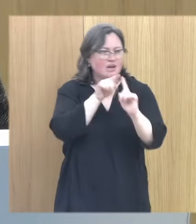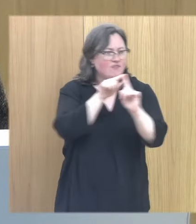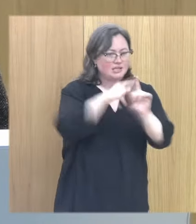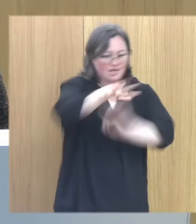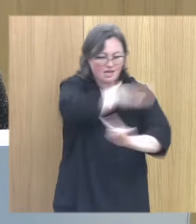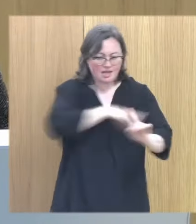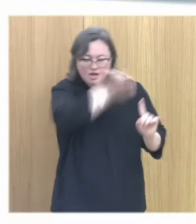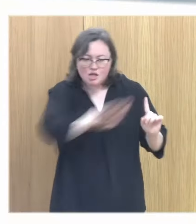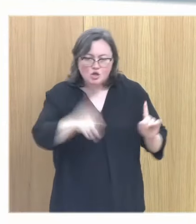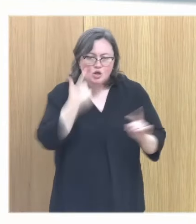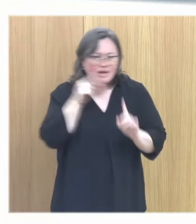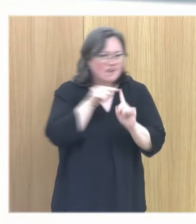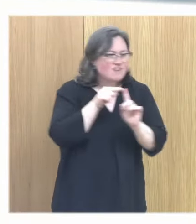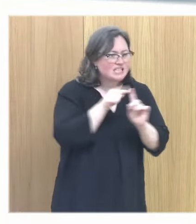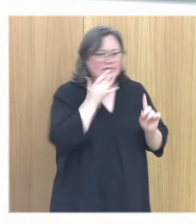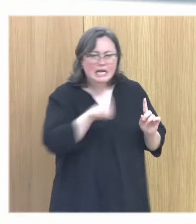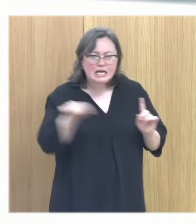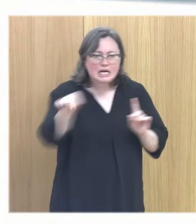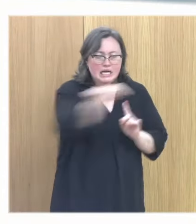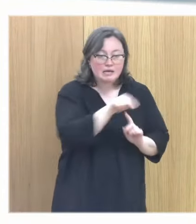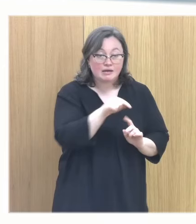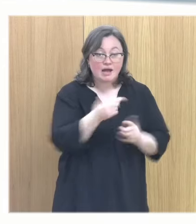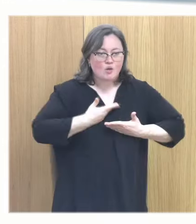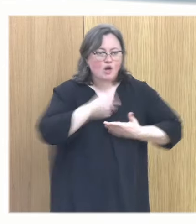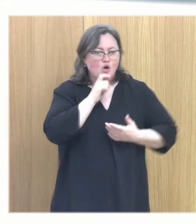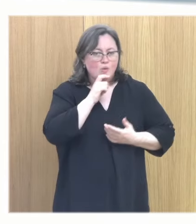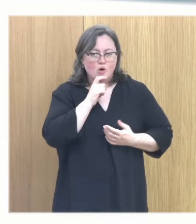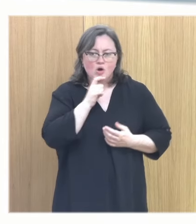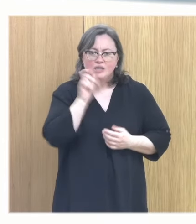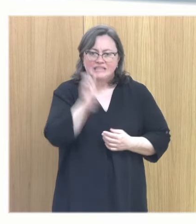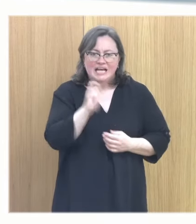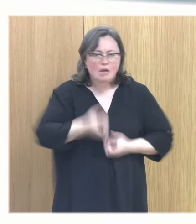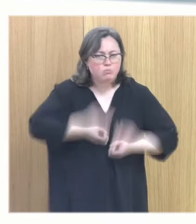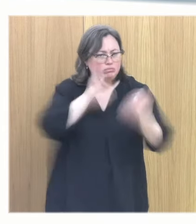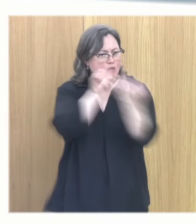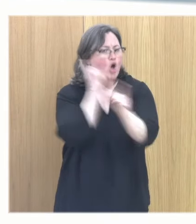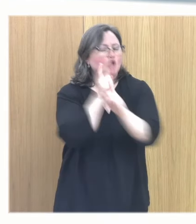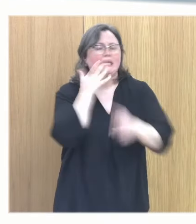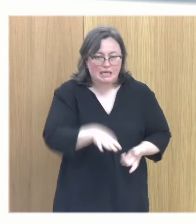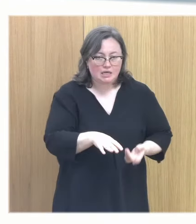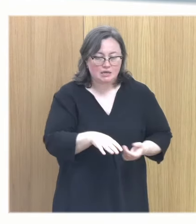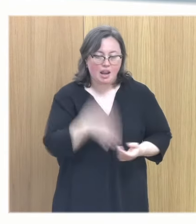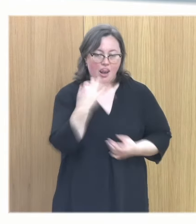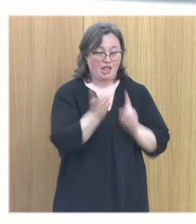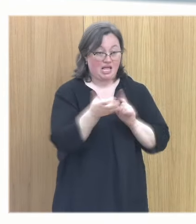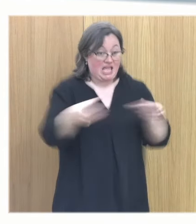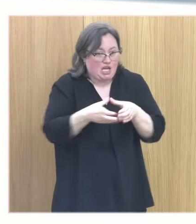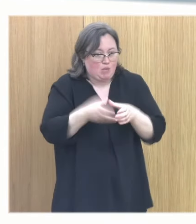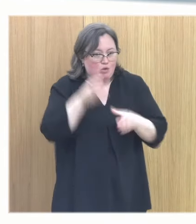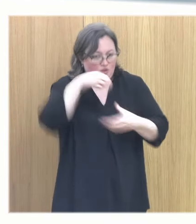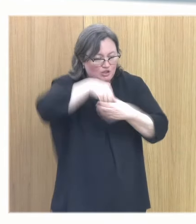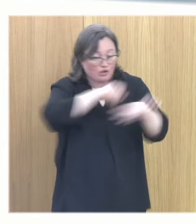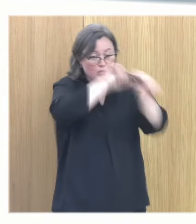vida de los niños a las que recurrir una de las cosas que me viene muy bien es averiguar con quién externalizaban y esto lo trabajo mucho con los equipos en los centros